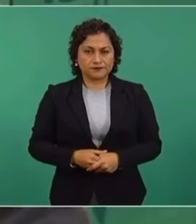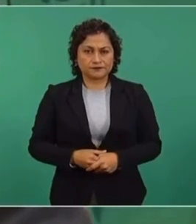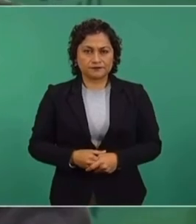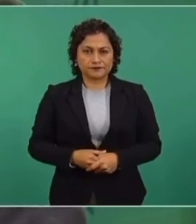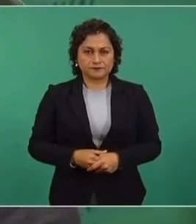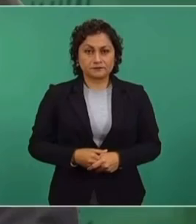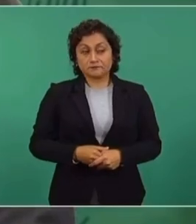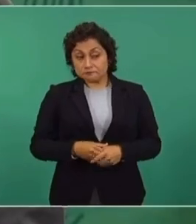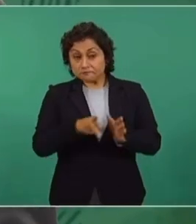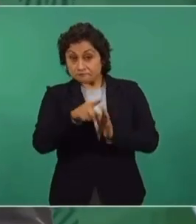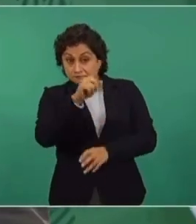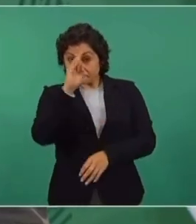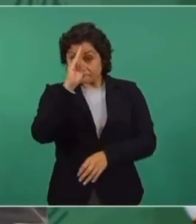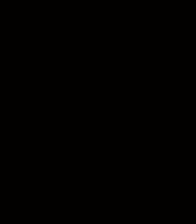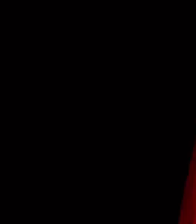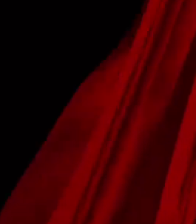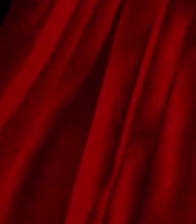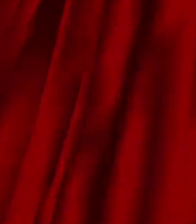¿Creen que somos iguales? Pues no.